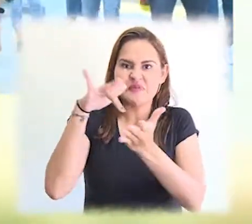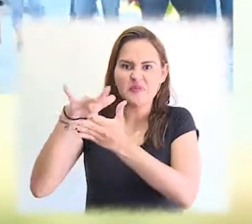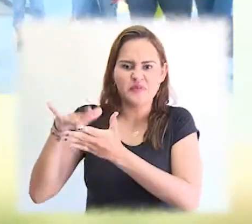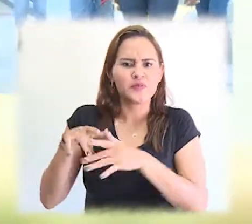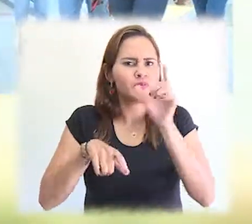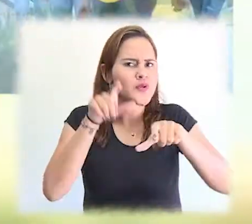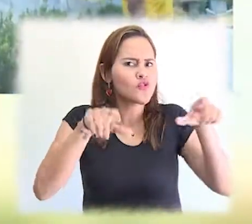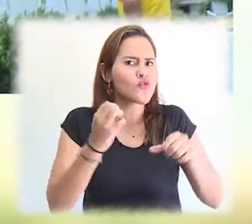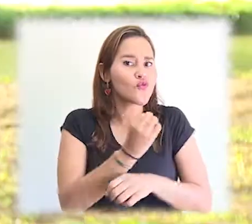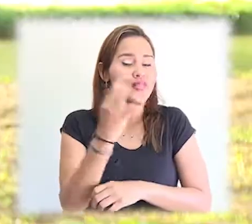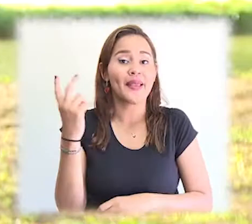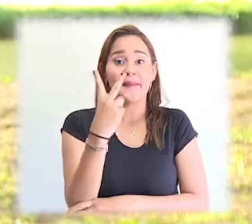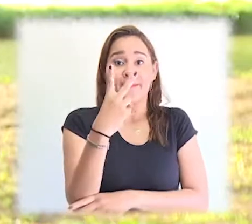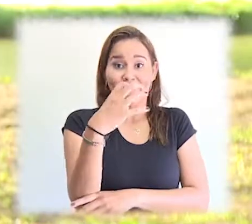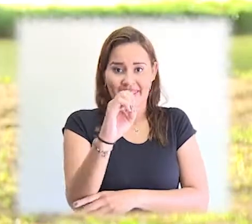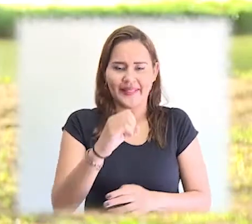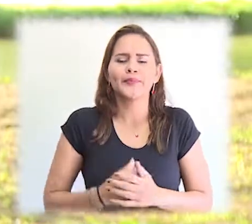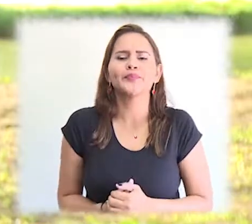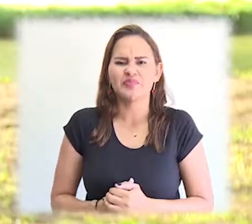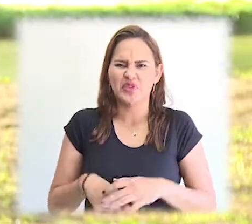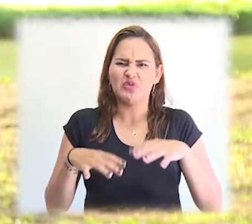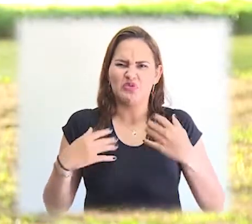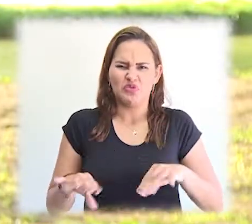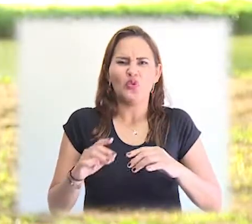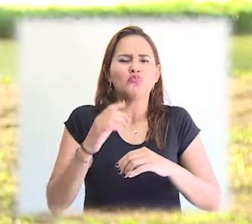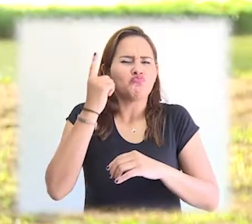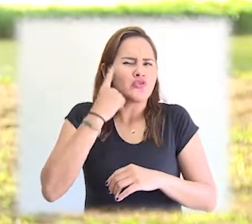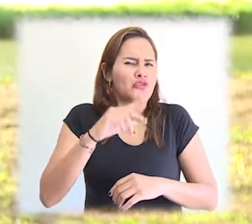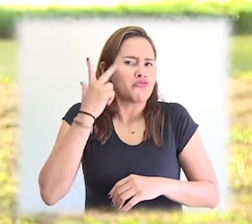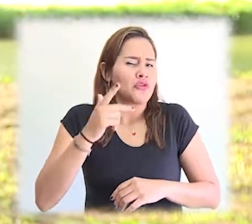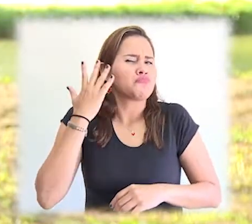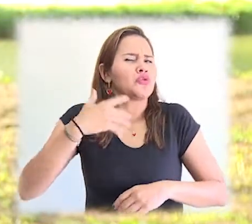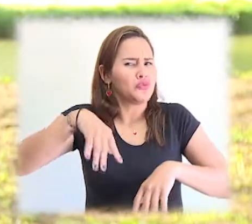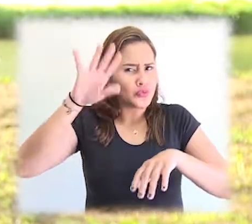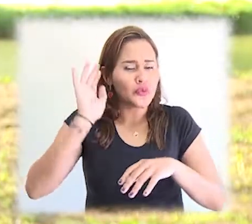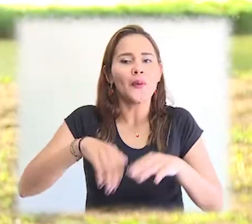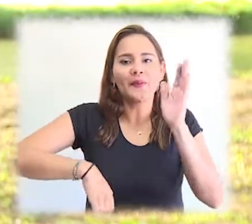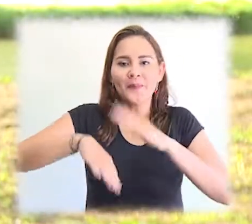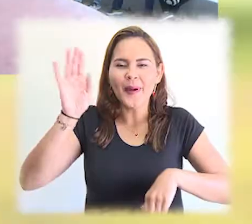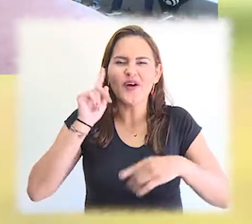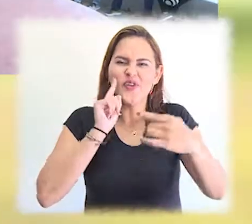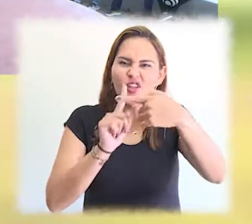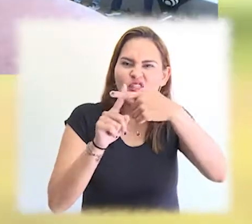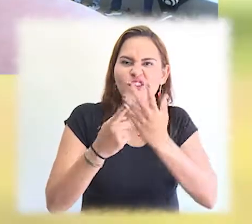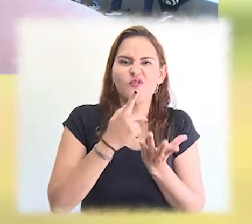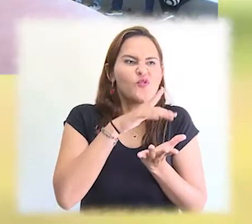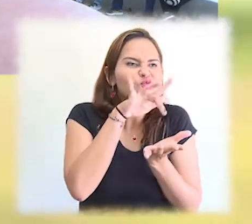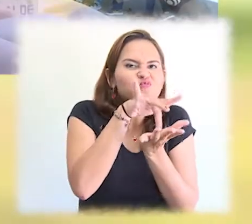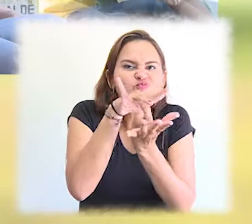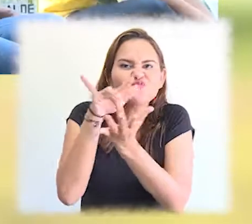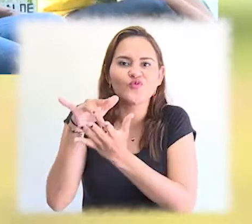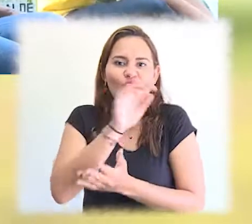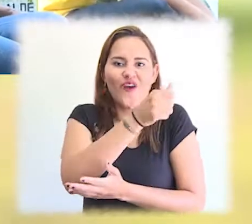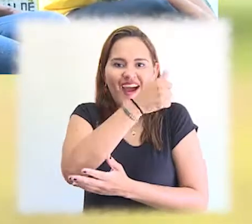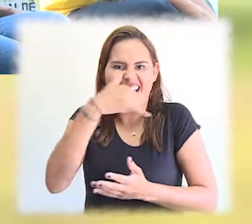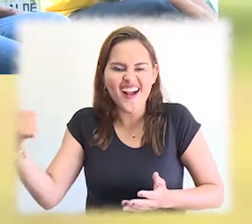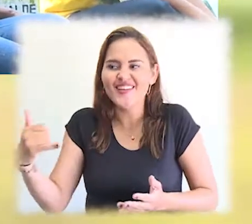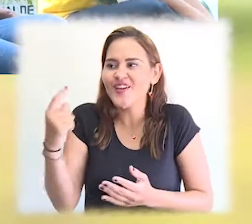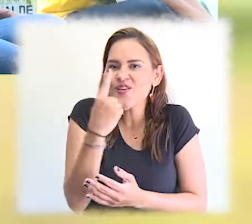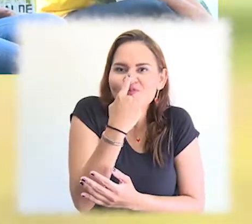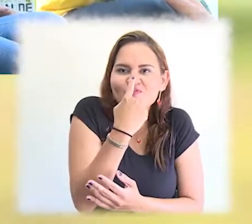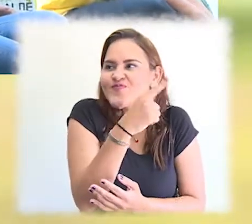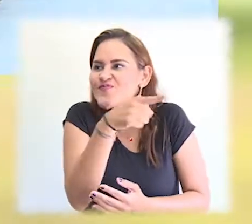20 emprendedores. Como resultado de varios días de talleres, recorridos por Aracataca y asesoría de expertos, cuatro productos